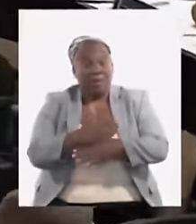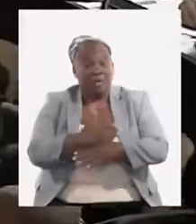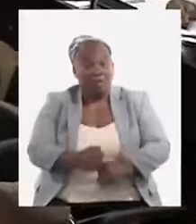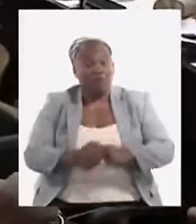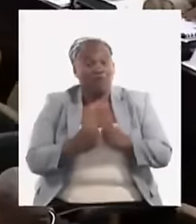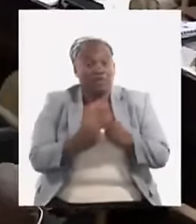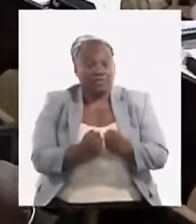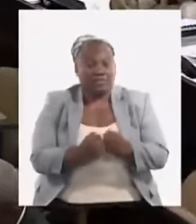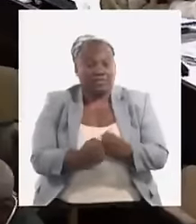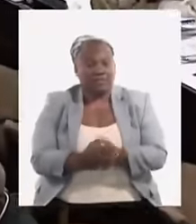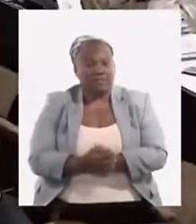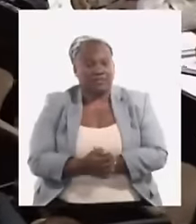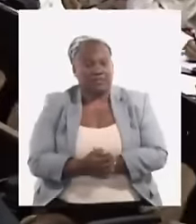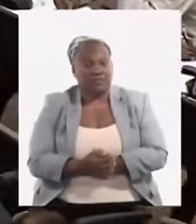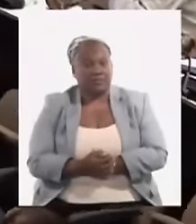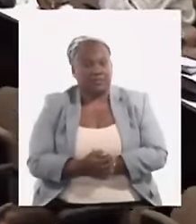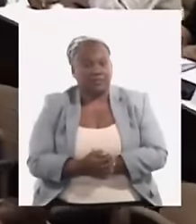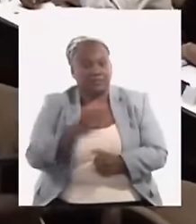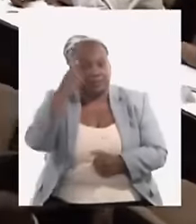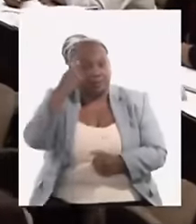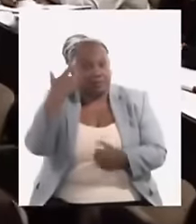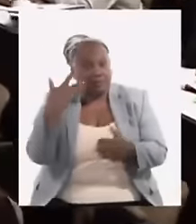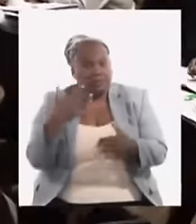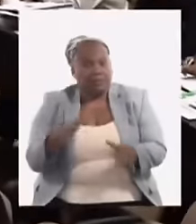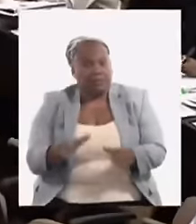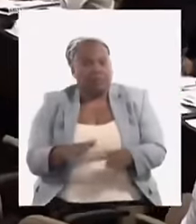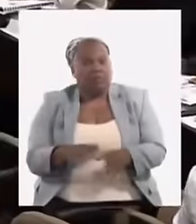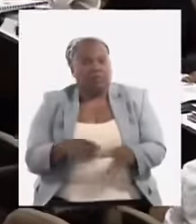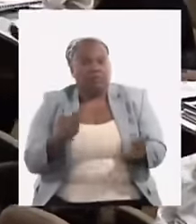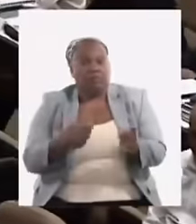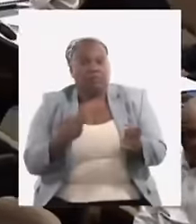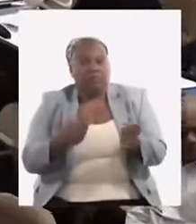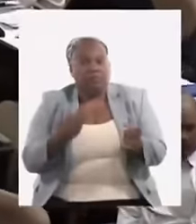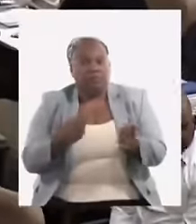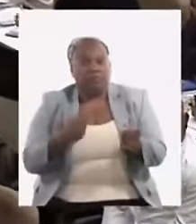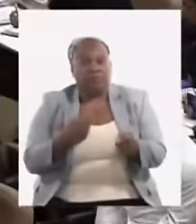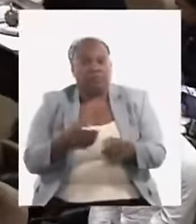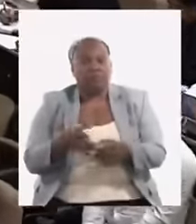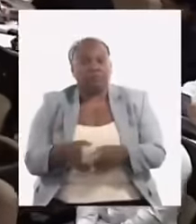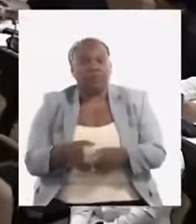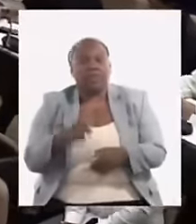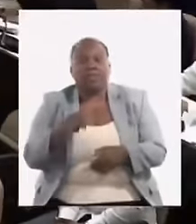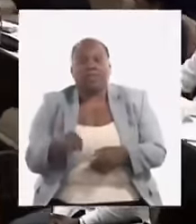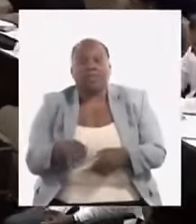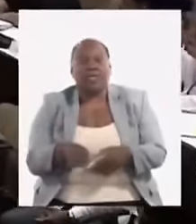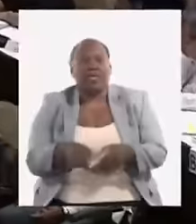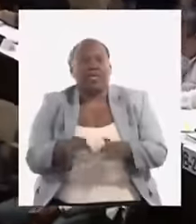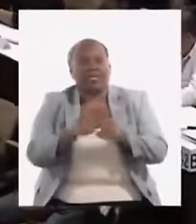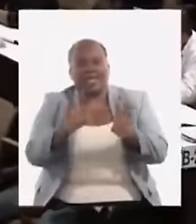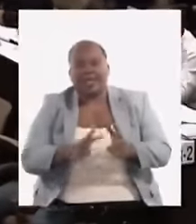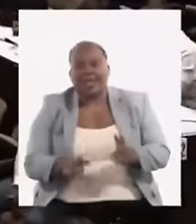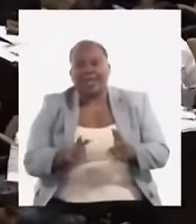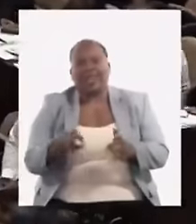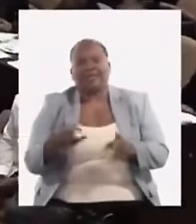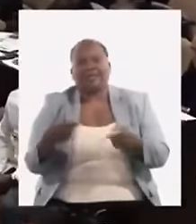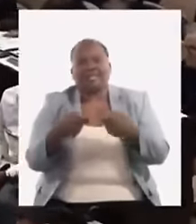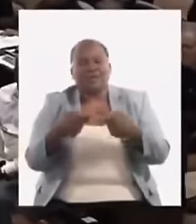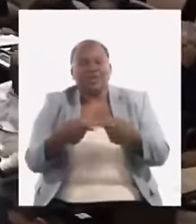y a pesar de la insistencia en las campañas mediáticas de los enemigos de la revolución,